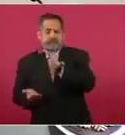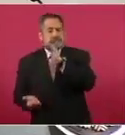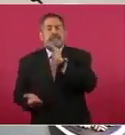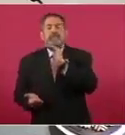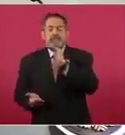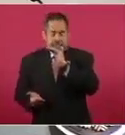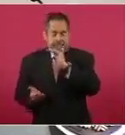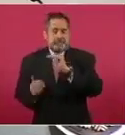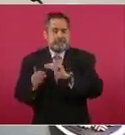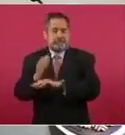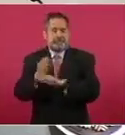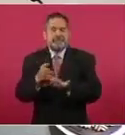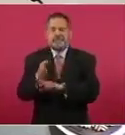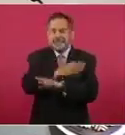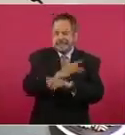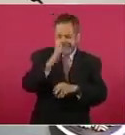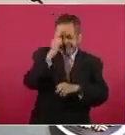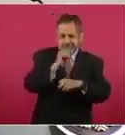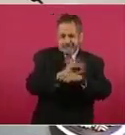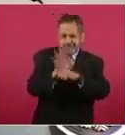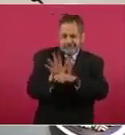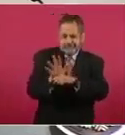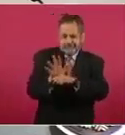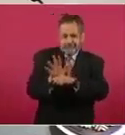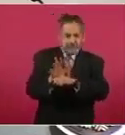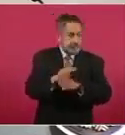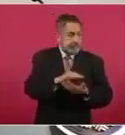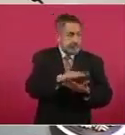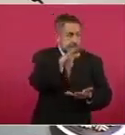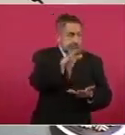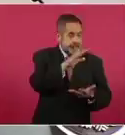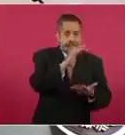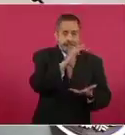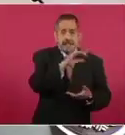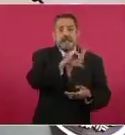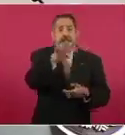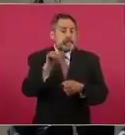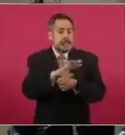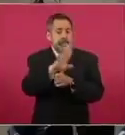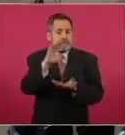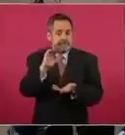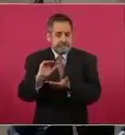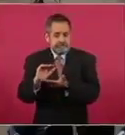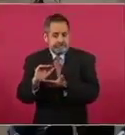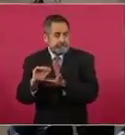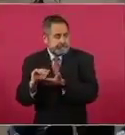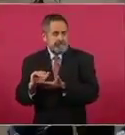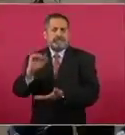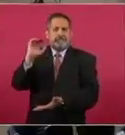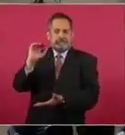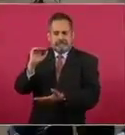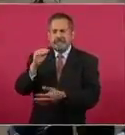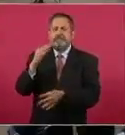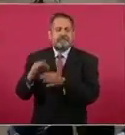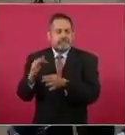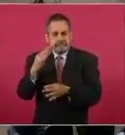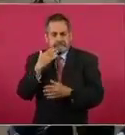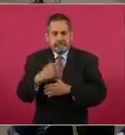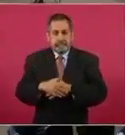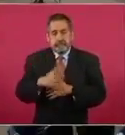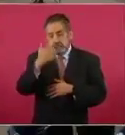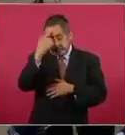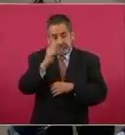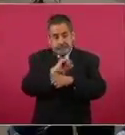niveles de la prepandemia sin ningún problema, incluso todo, ahorita vamos a observar, como vemos en la gráfica, que nunca